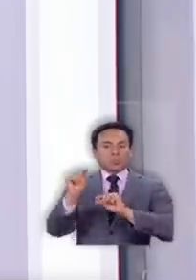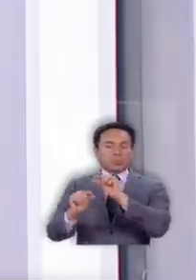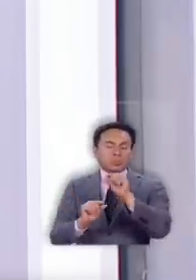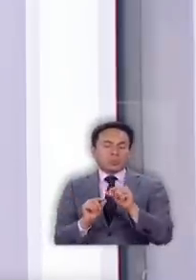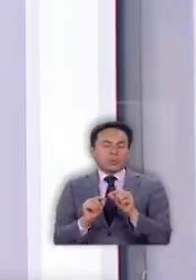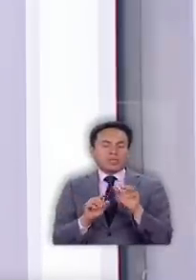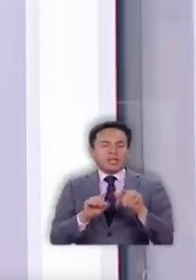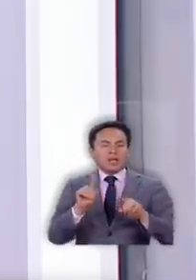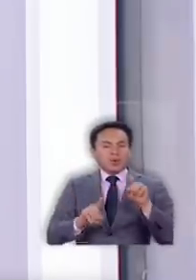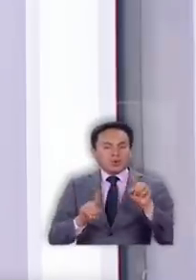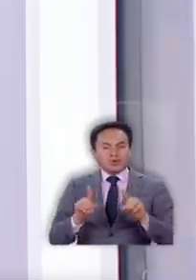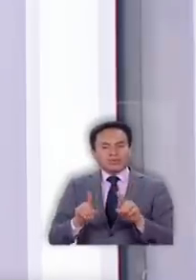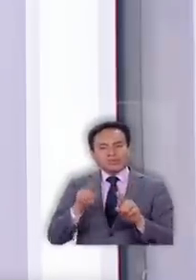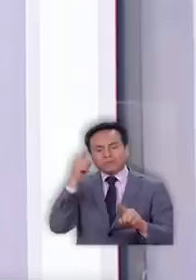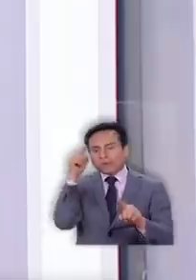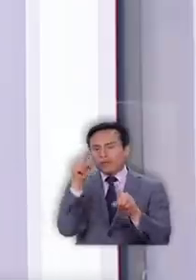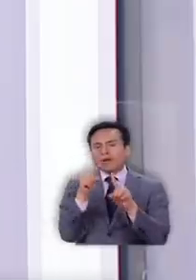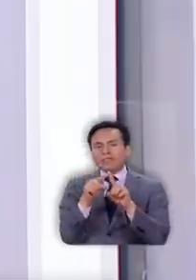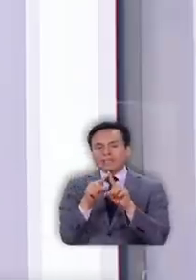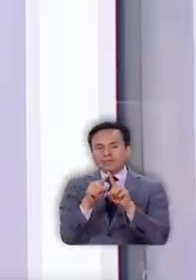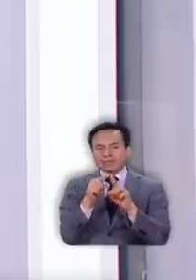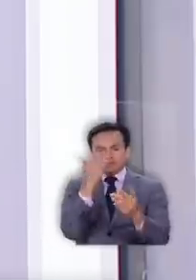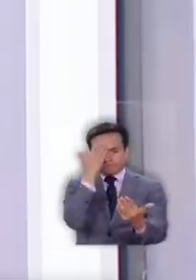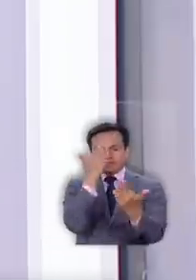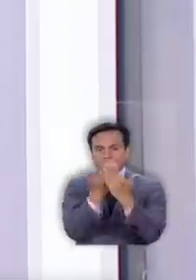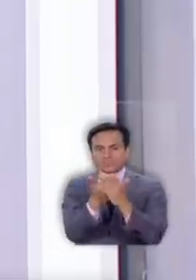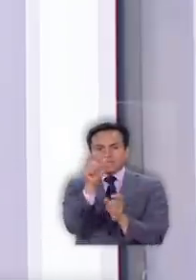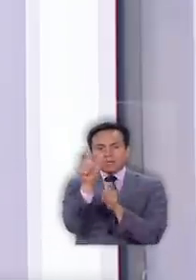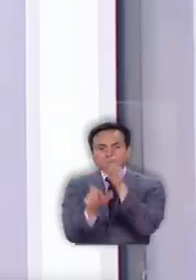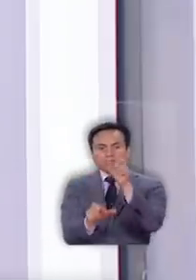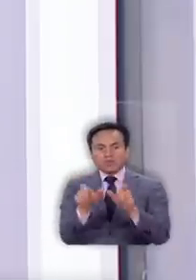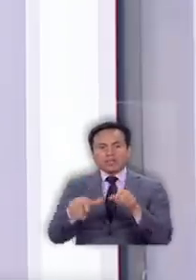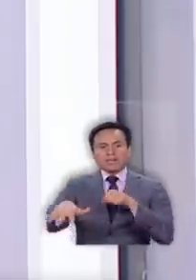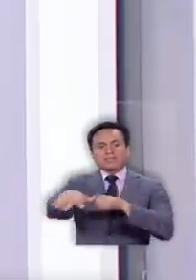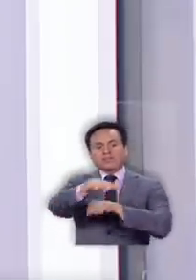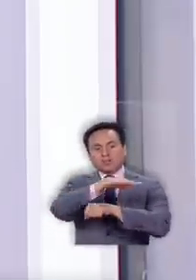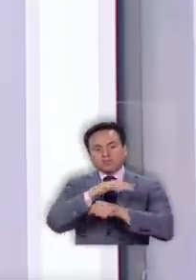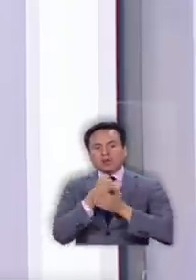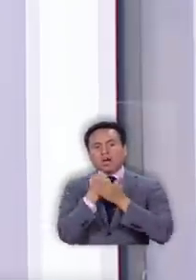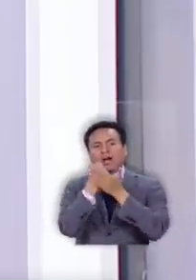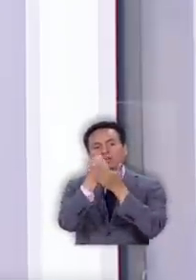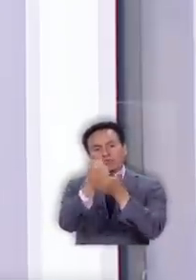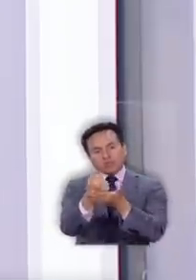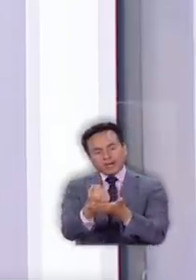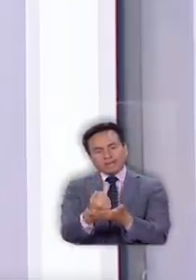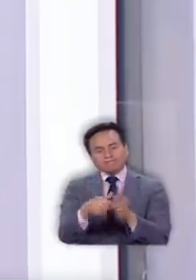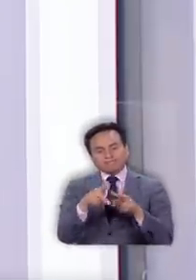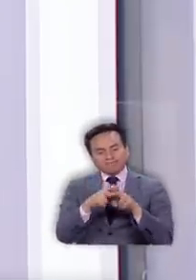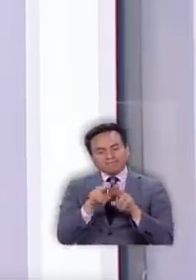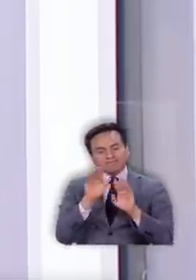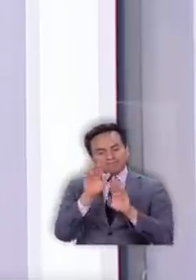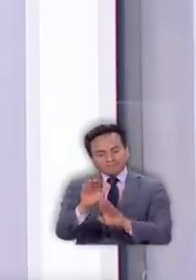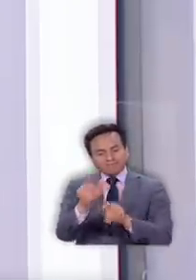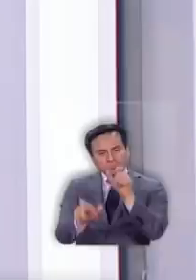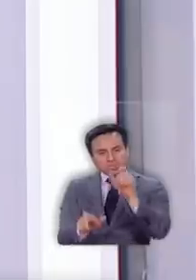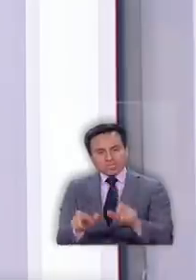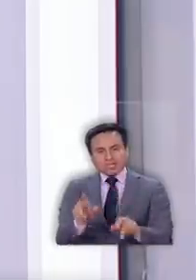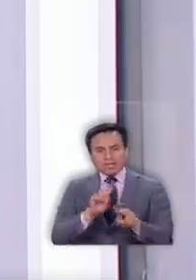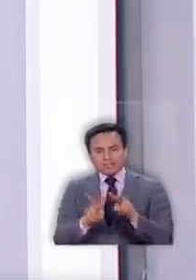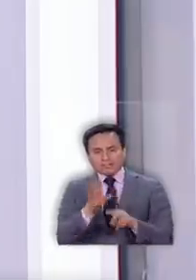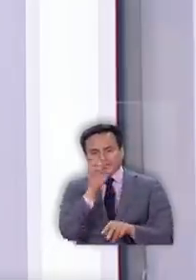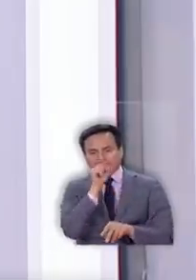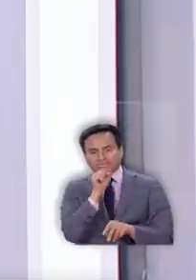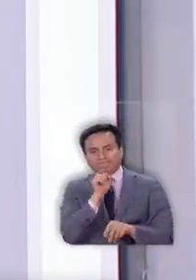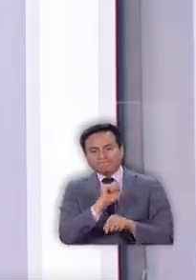un poco más que tienen como objetivo enfrentar a las personas con esta situación ayudarles entregarles más herramientas para enfrentar la